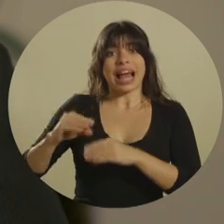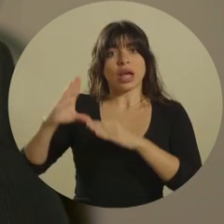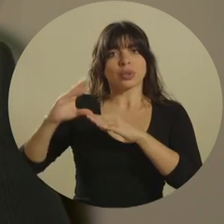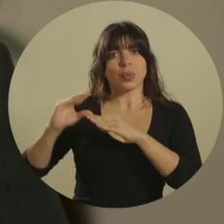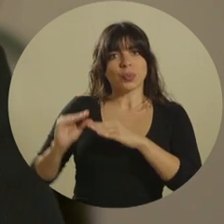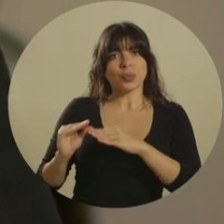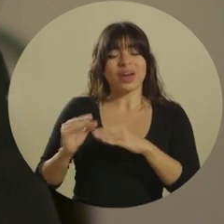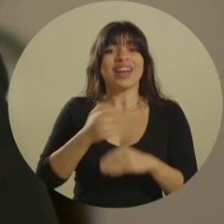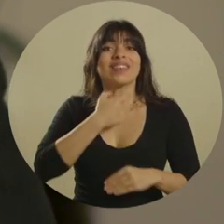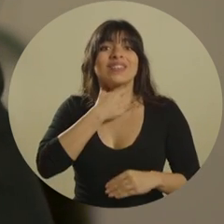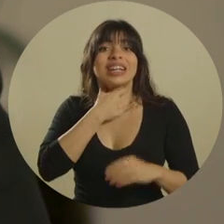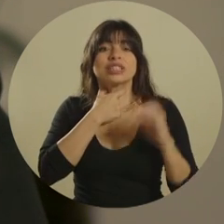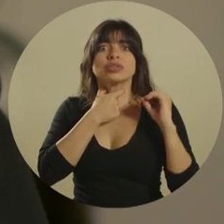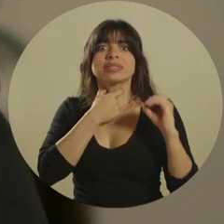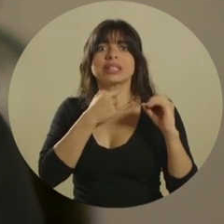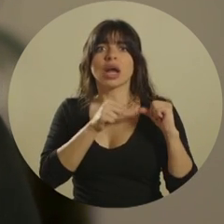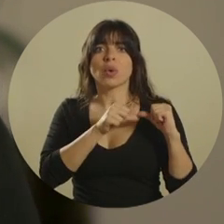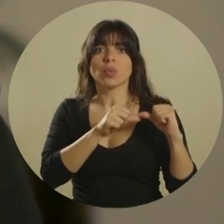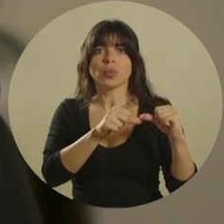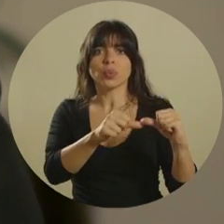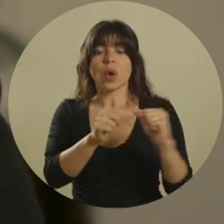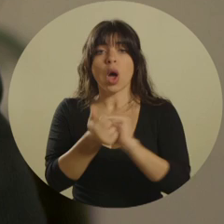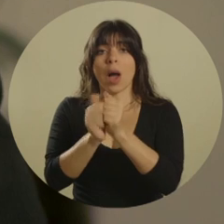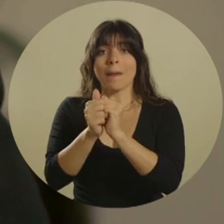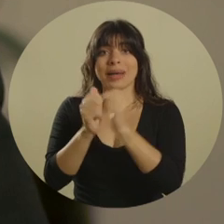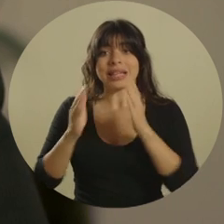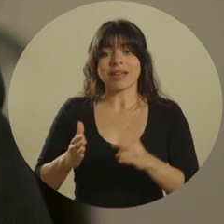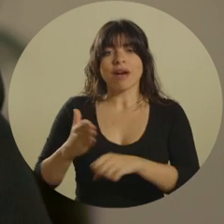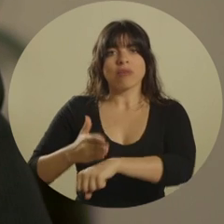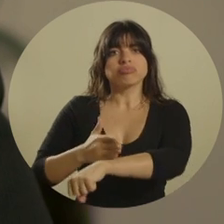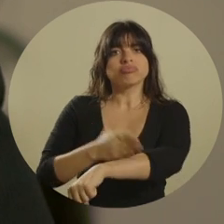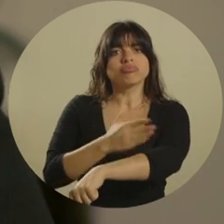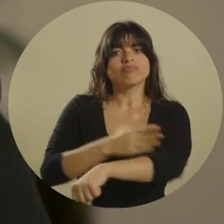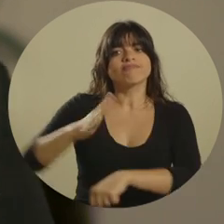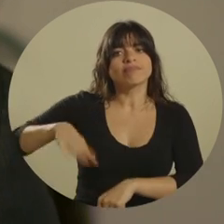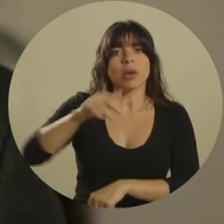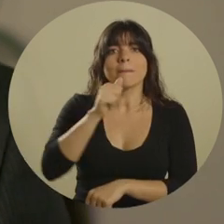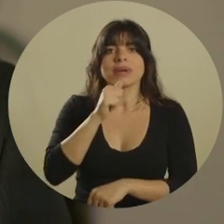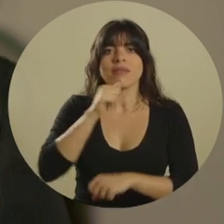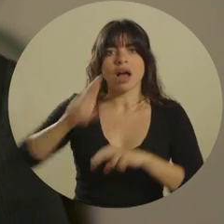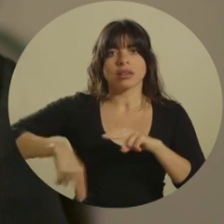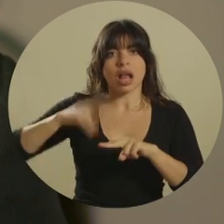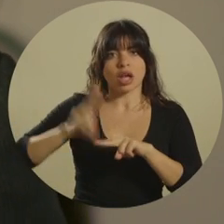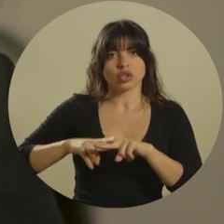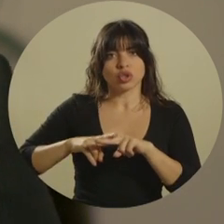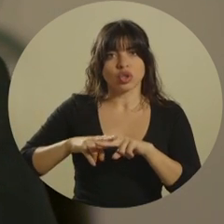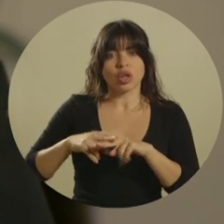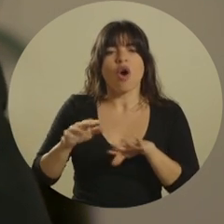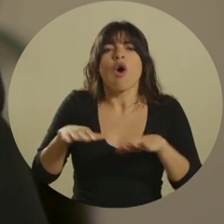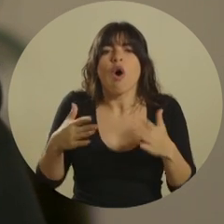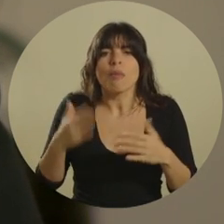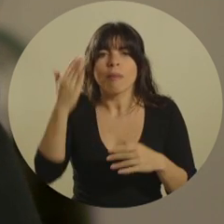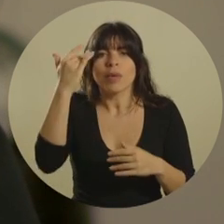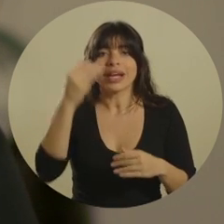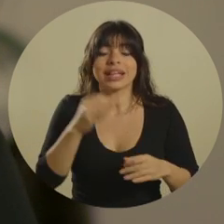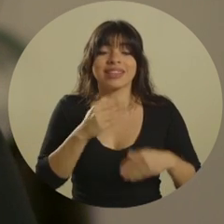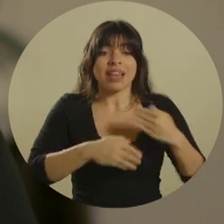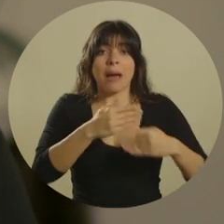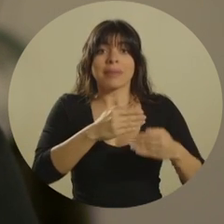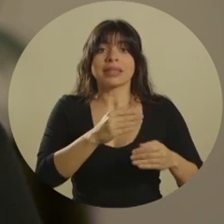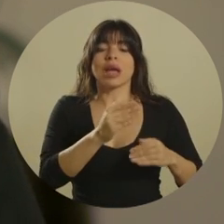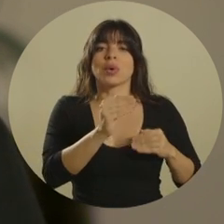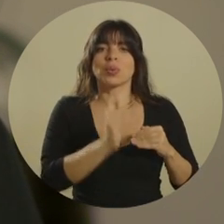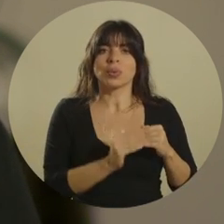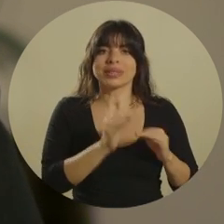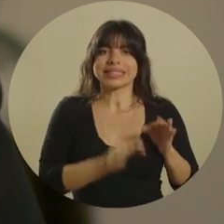interés, la inflación en cero y las mejoras de competitividad del sector privado nacional mediante la simplificación de